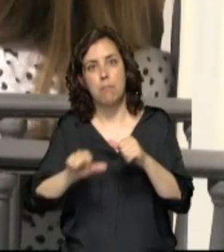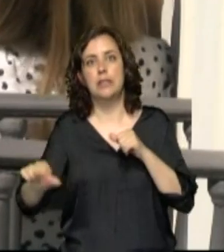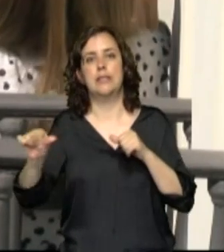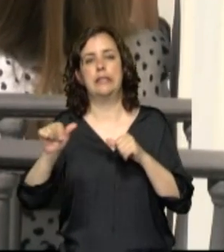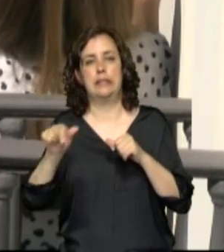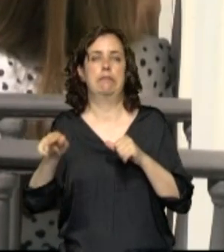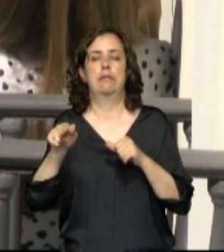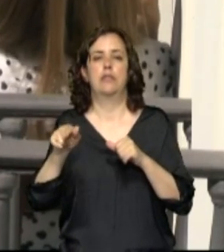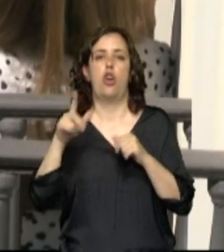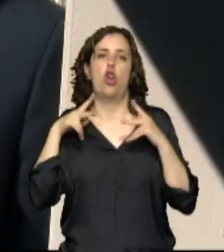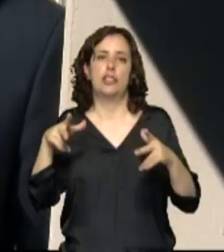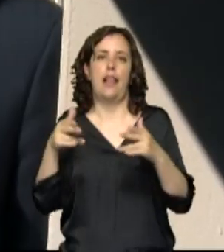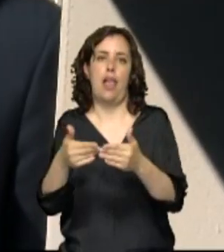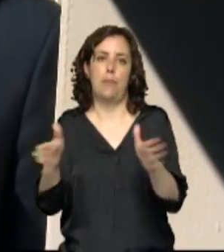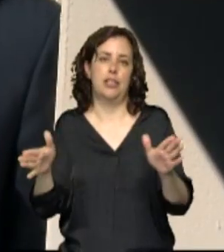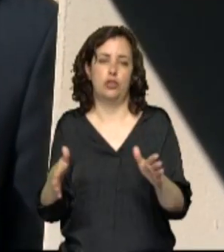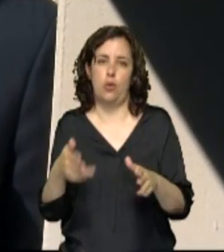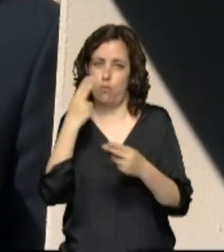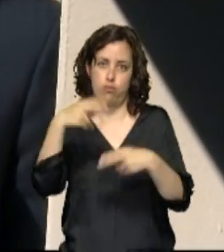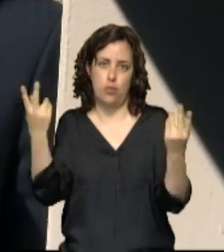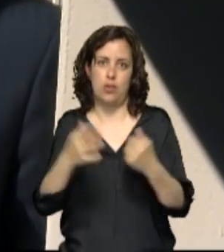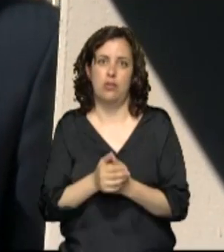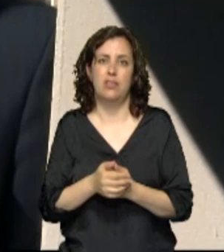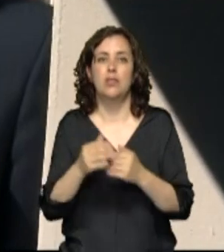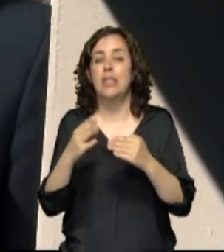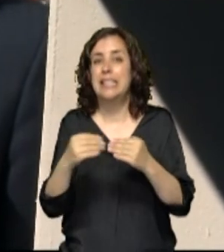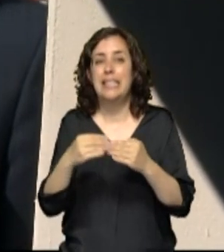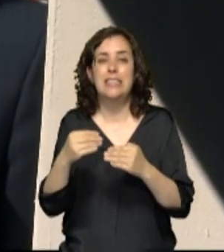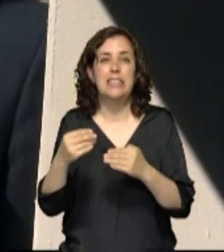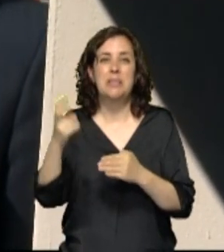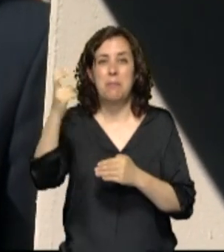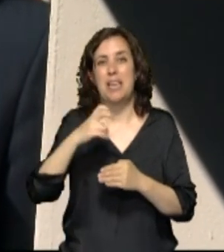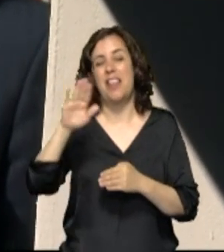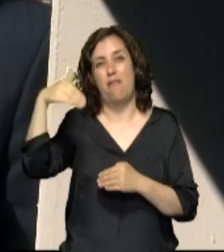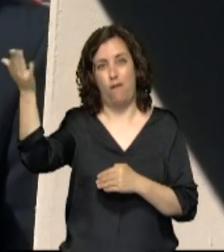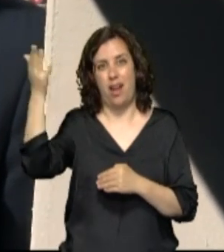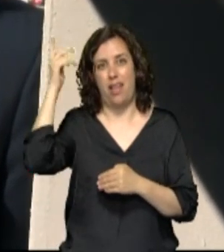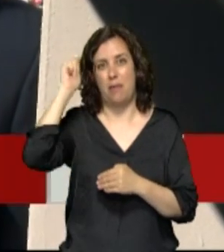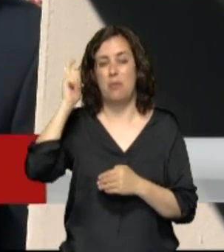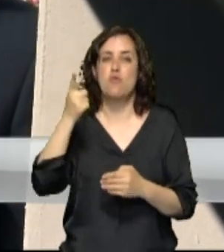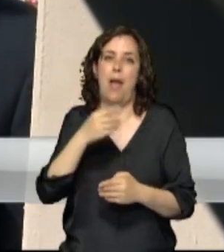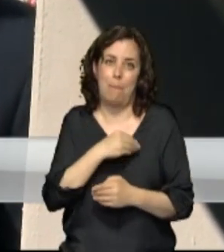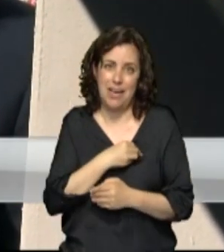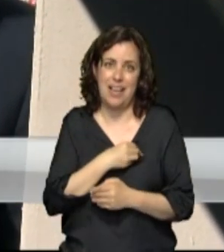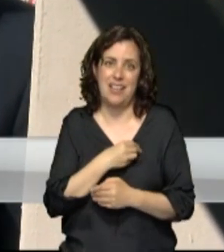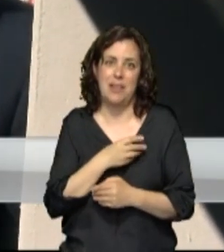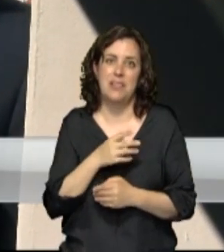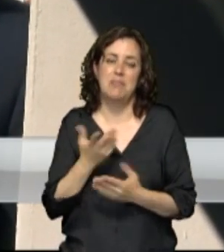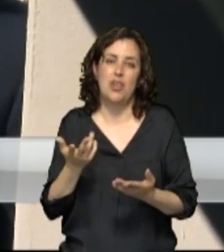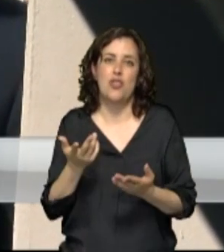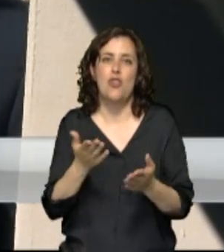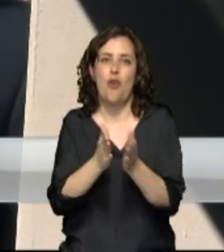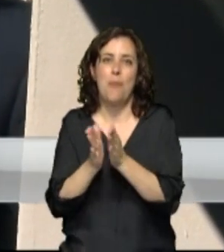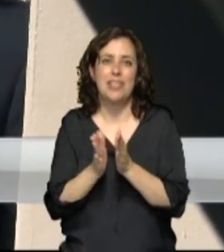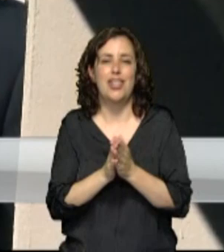abrir sus puertas. La verdad es que nuestros clientes suelen ser, nuestros cómpedos suelen venir de fuera de Pamplona. Nos da mucha pena que nuestros compañeros,